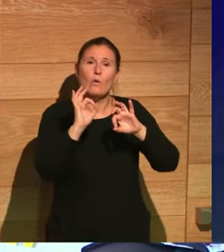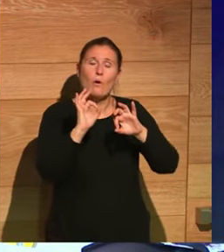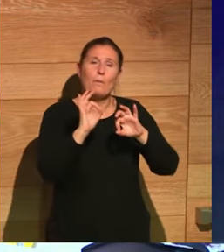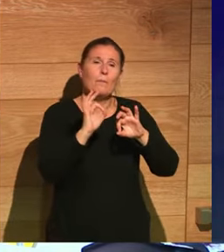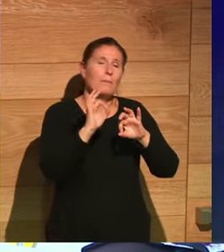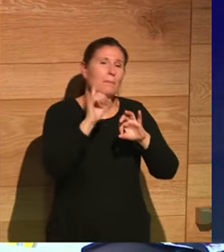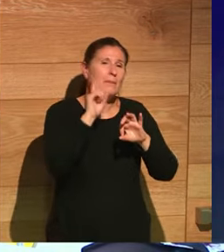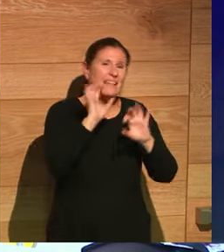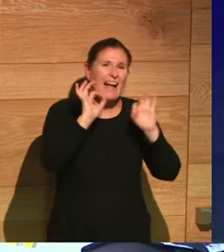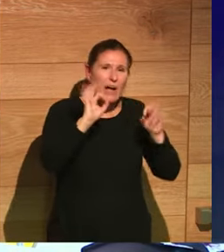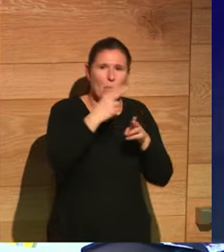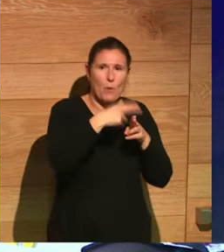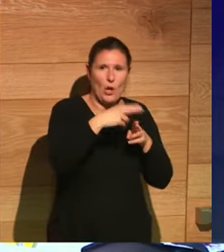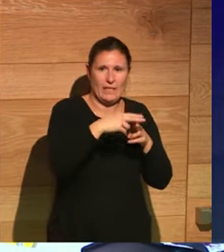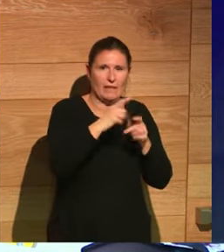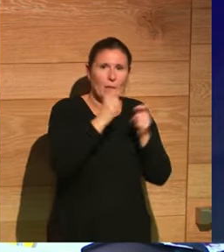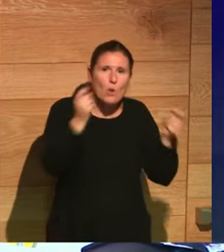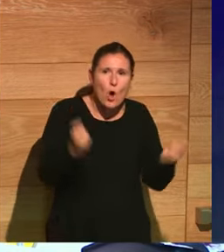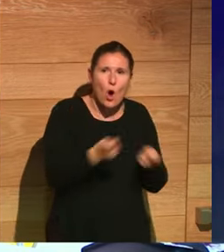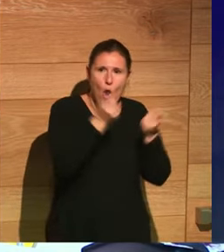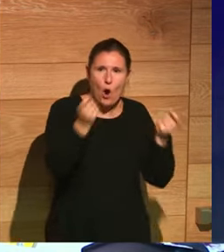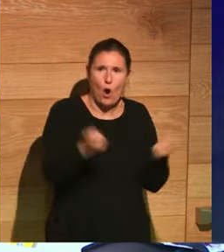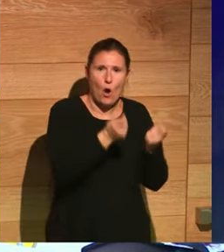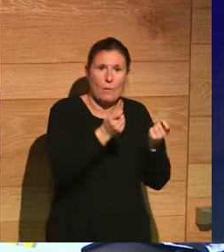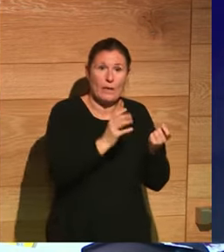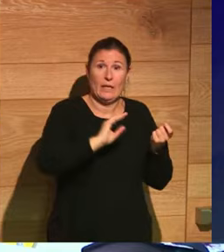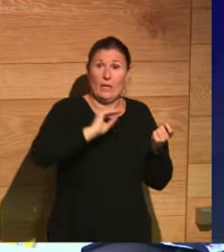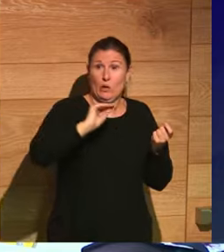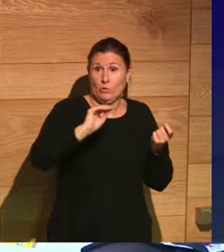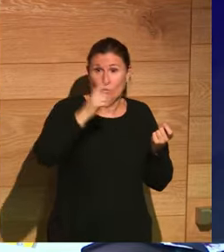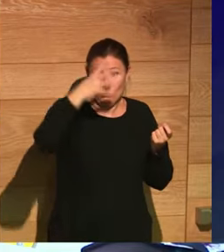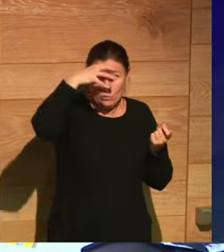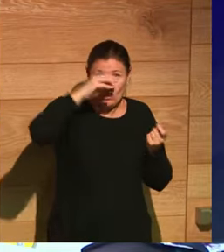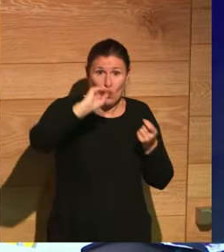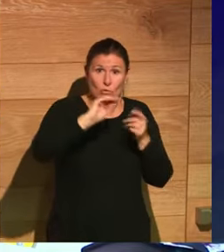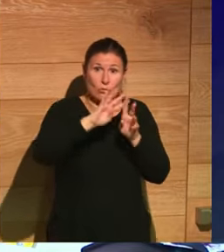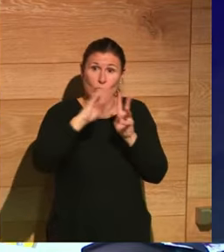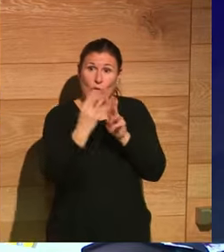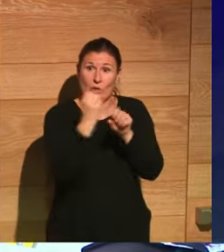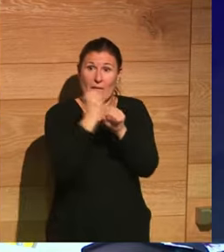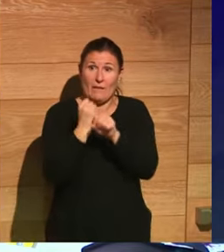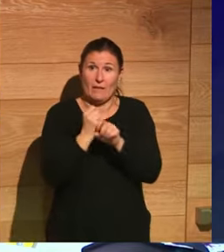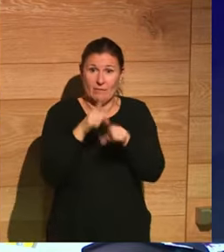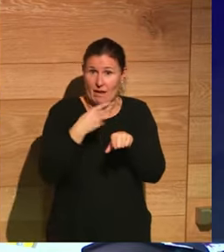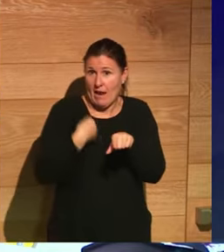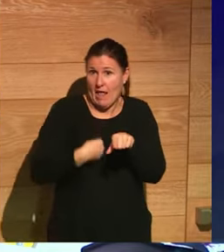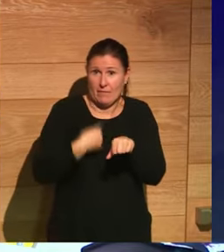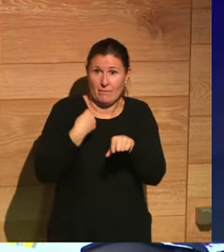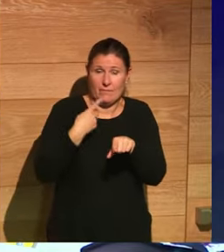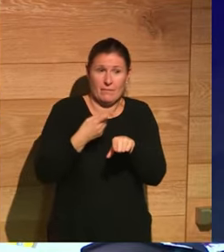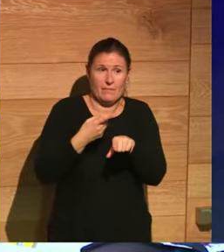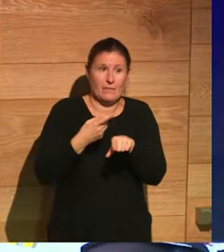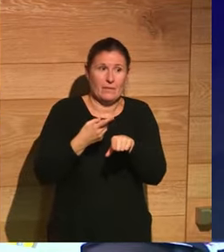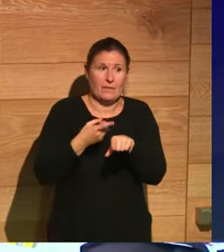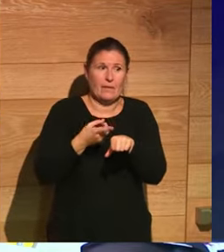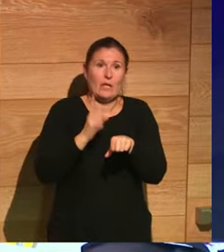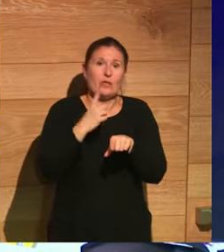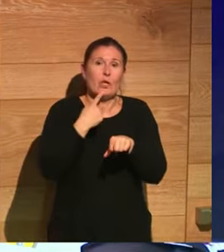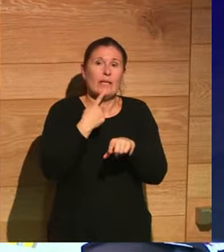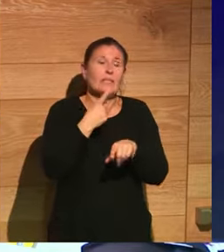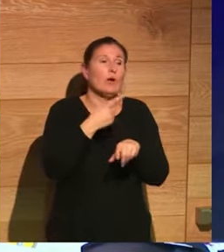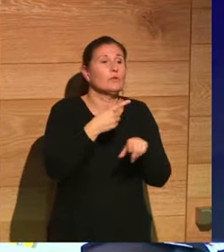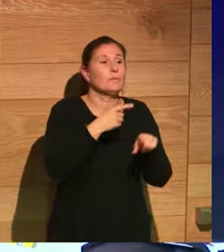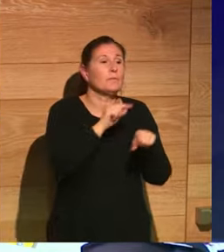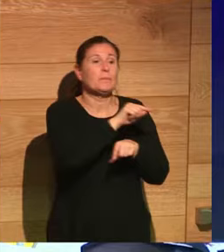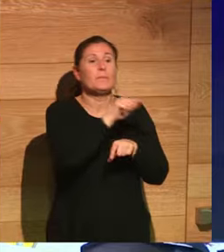intentaban en ese momento los emperadores, con sus personajes de confianza, es crear este relato. Y lo vemos muy claro, no solo en estos desprestigiados,